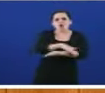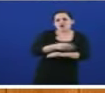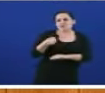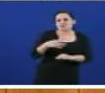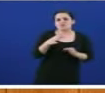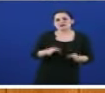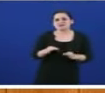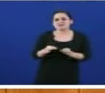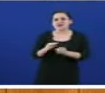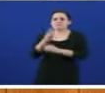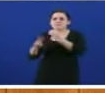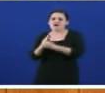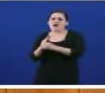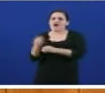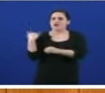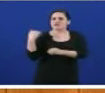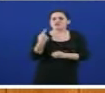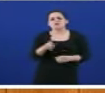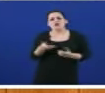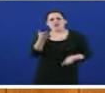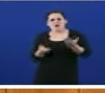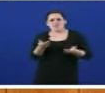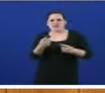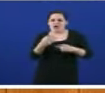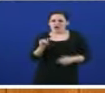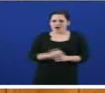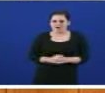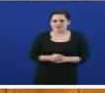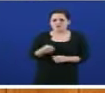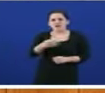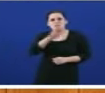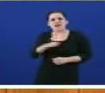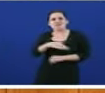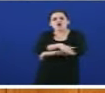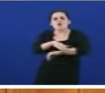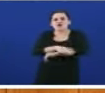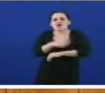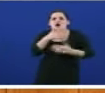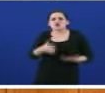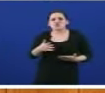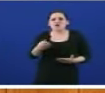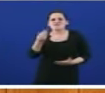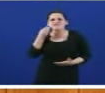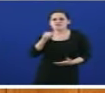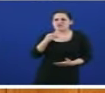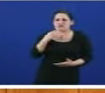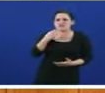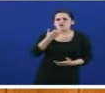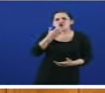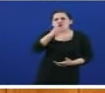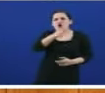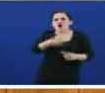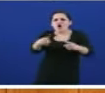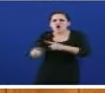A manifesta incapacidade, as contradiccións internas e a frivolidade coa que este goberno despacha os asuntos que preocupan os